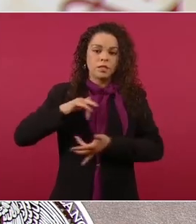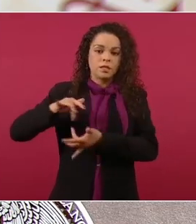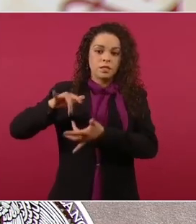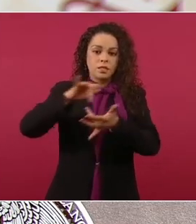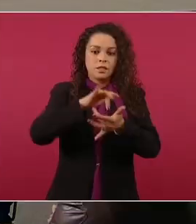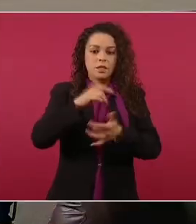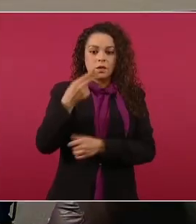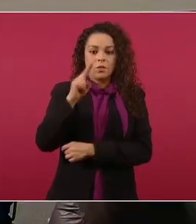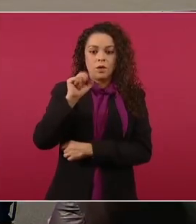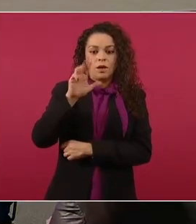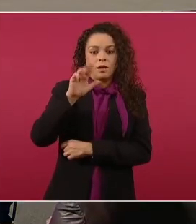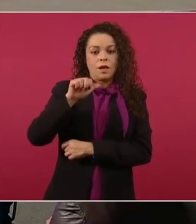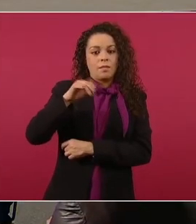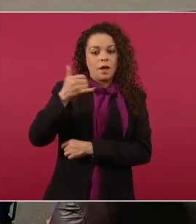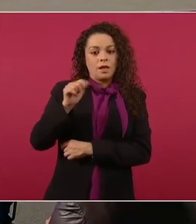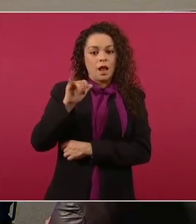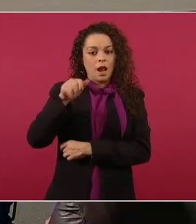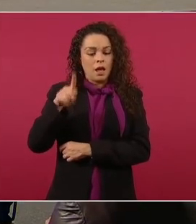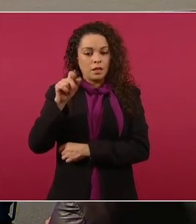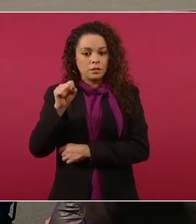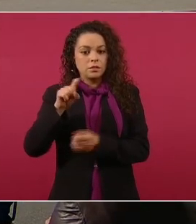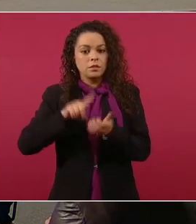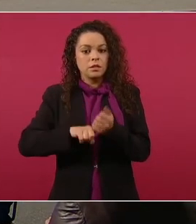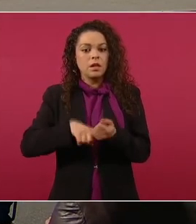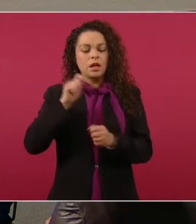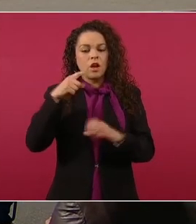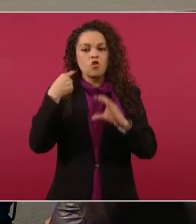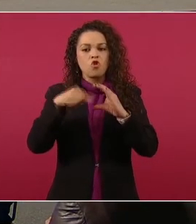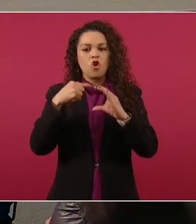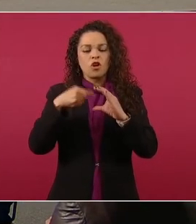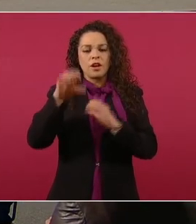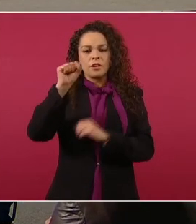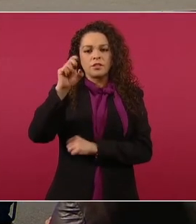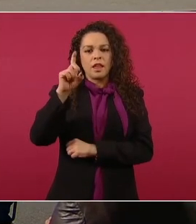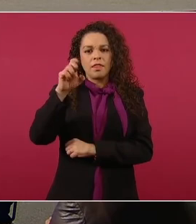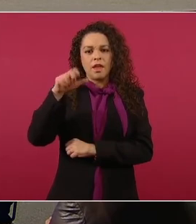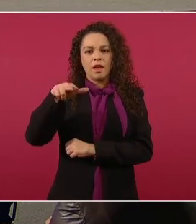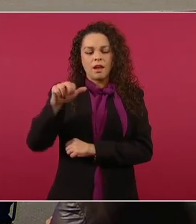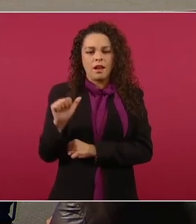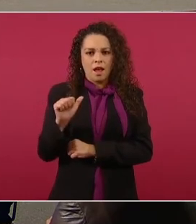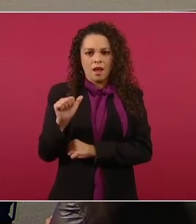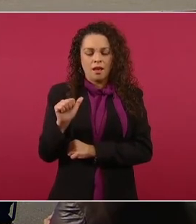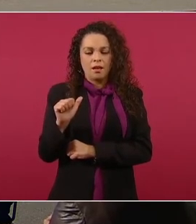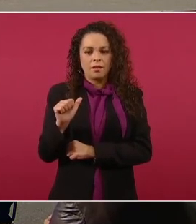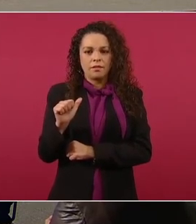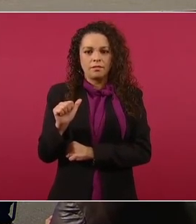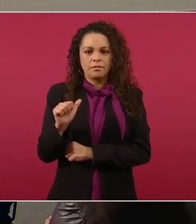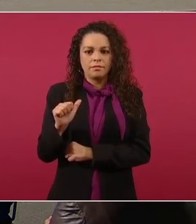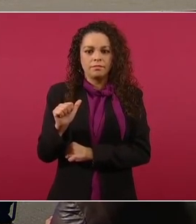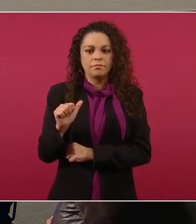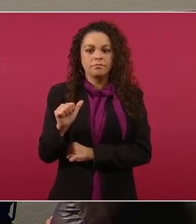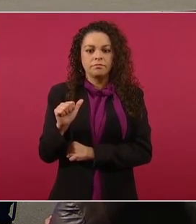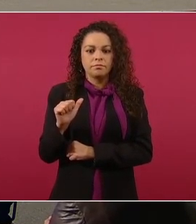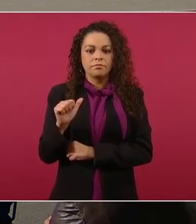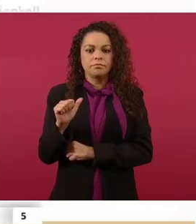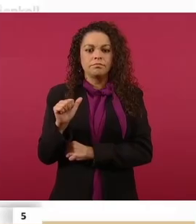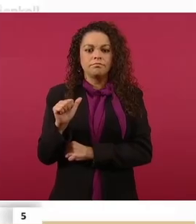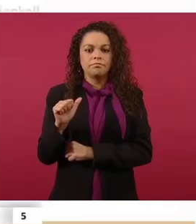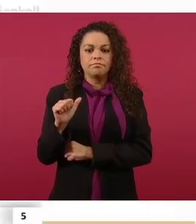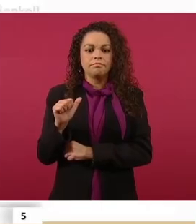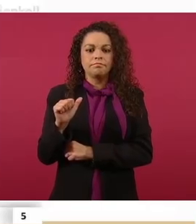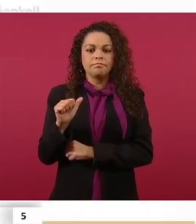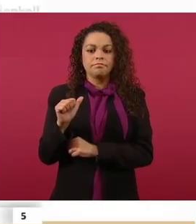guacamayalics y las filtraciones de los correos de Sedena, los cuales le han dedicado muchas